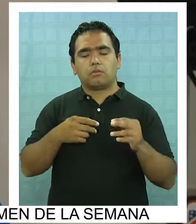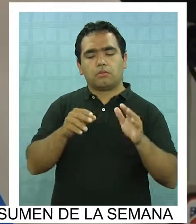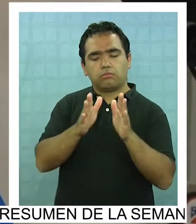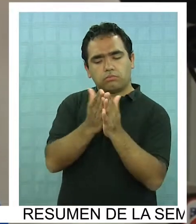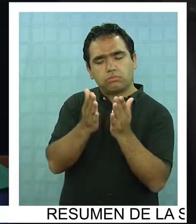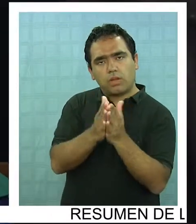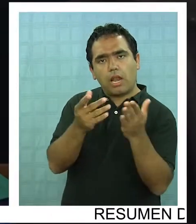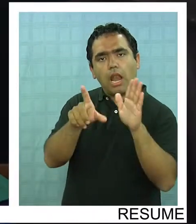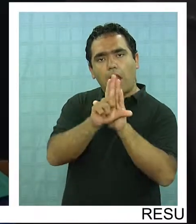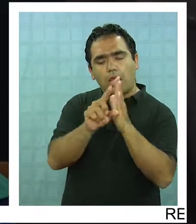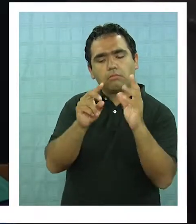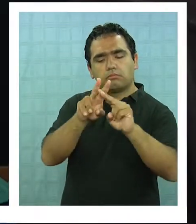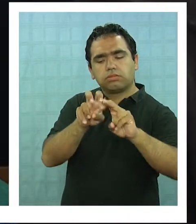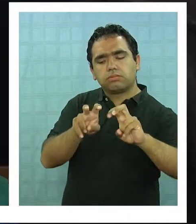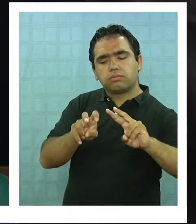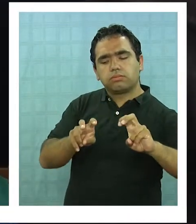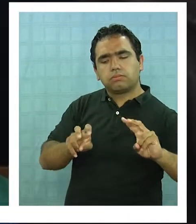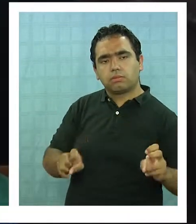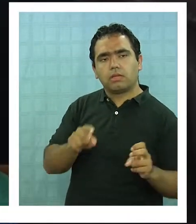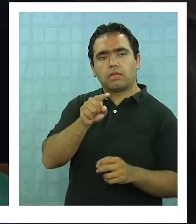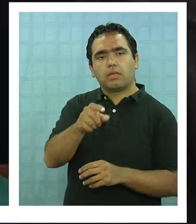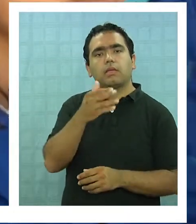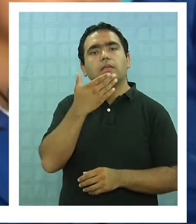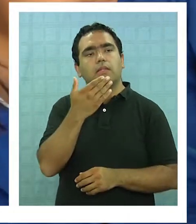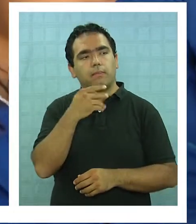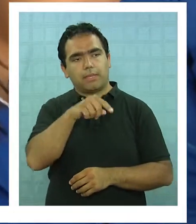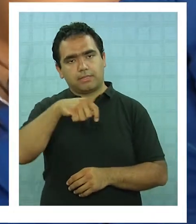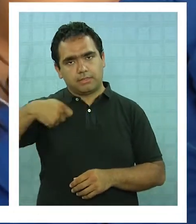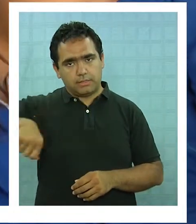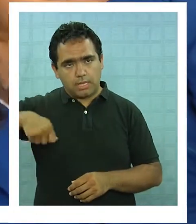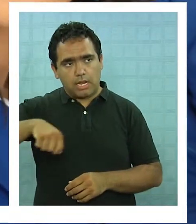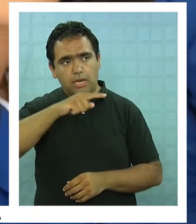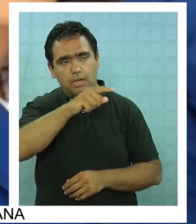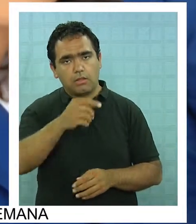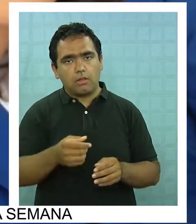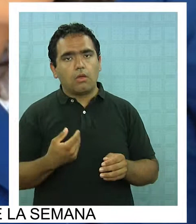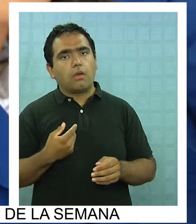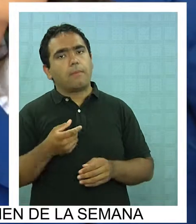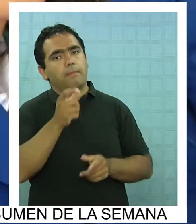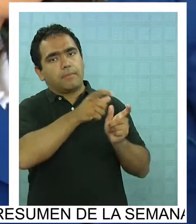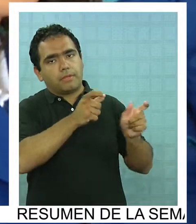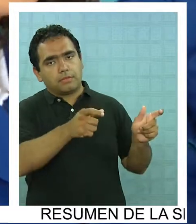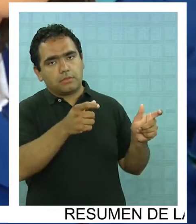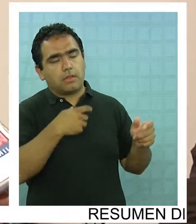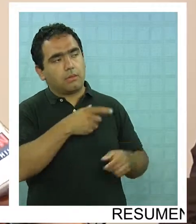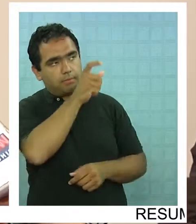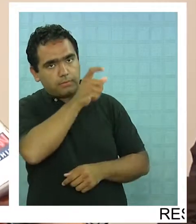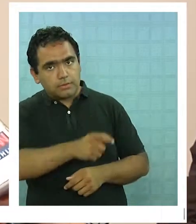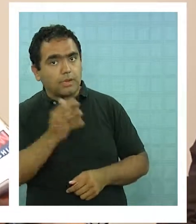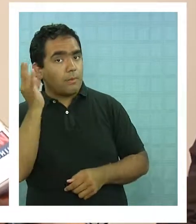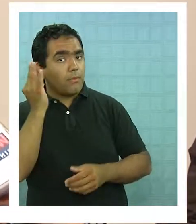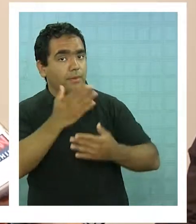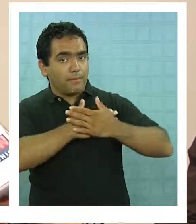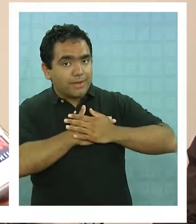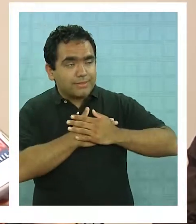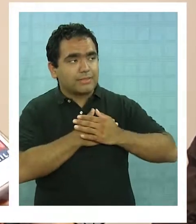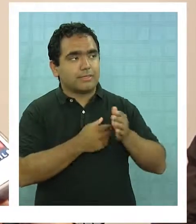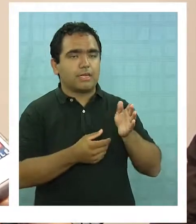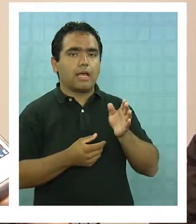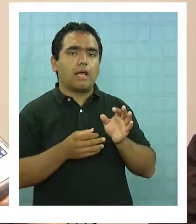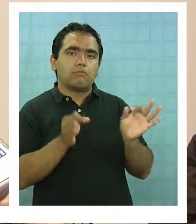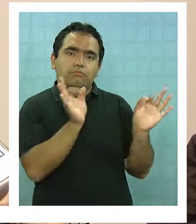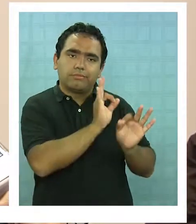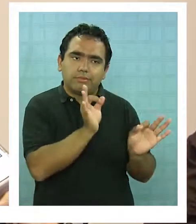errores que hay y también que el Senado convenza a la presidenta de Chile de activar ahora, ahora, ahora, en